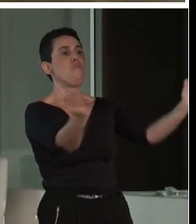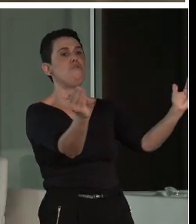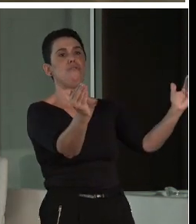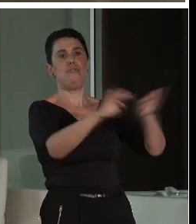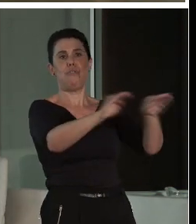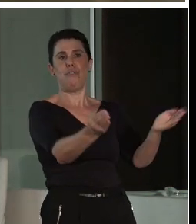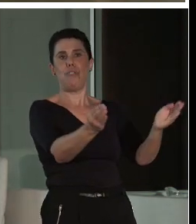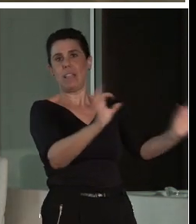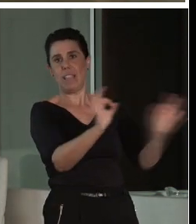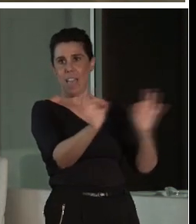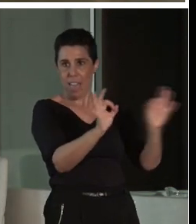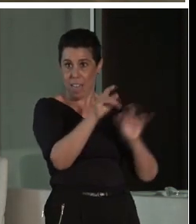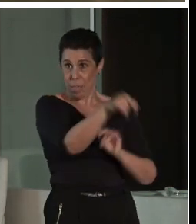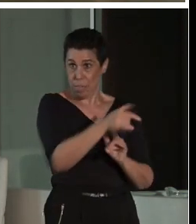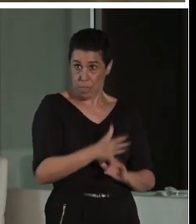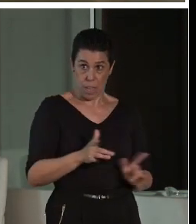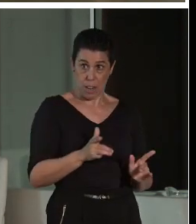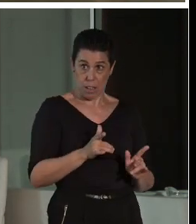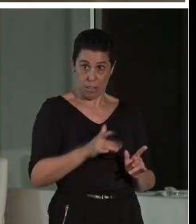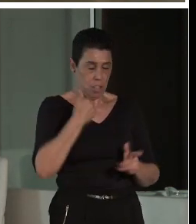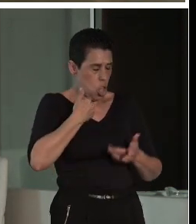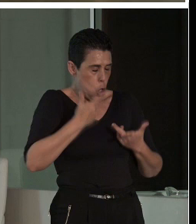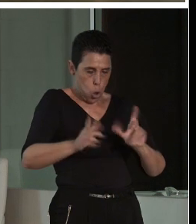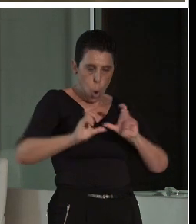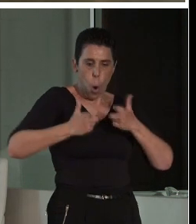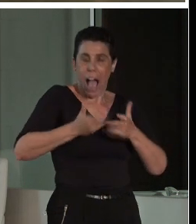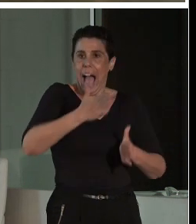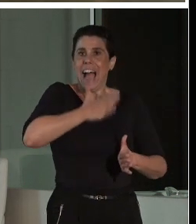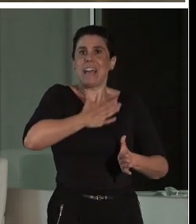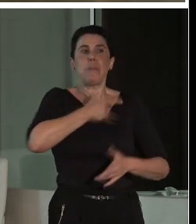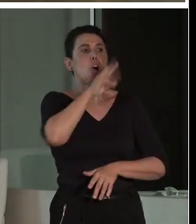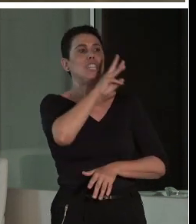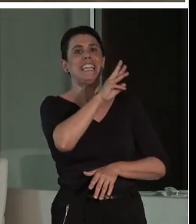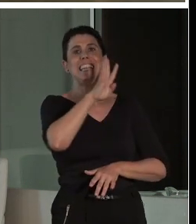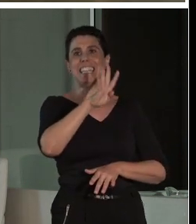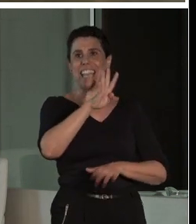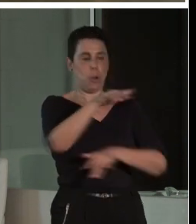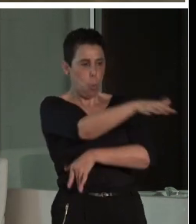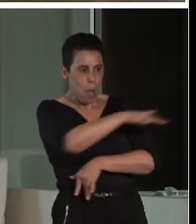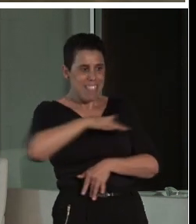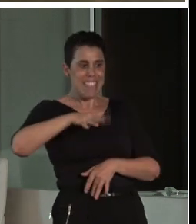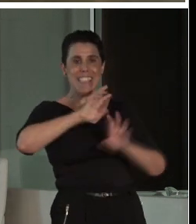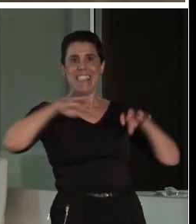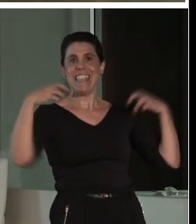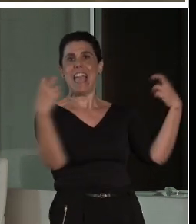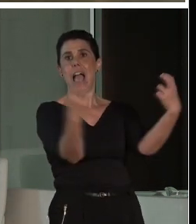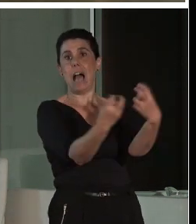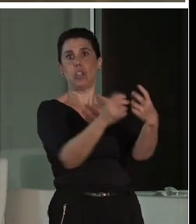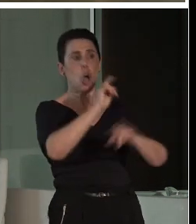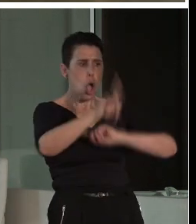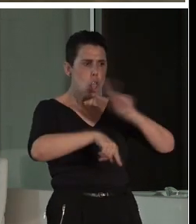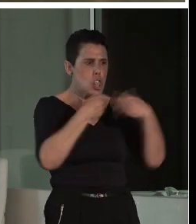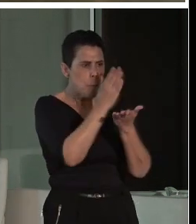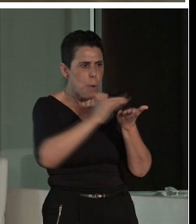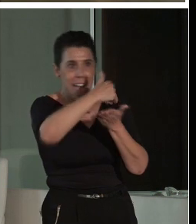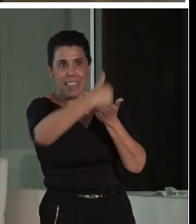Yo tengo una unidad museográfica, creo que es la 34, que es el recinto del teatro, y ahora la disecciono. Y ya luego me voy a la